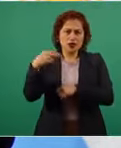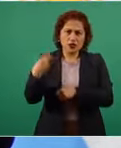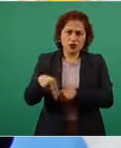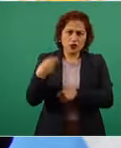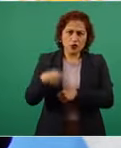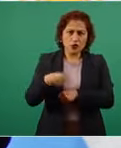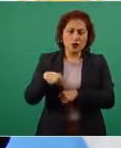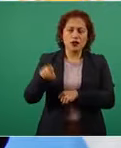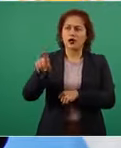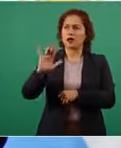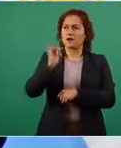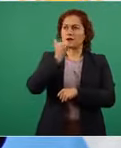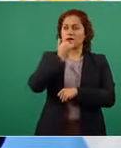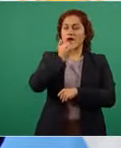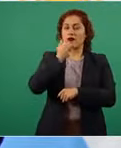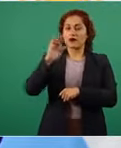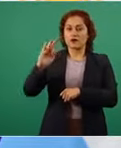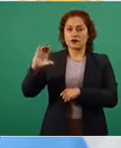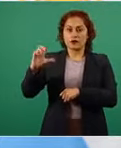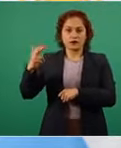Calderón? no